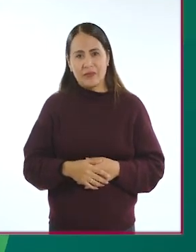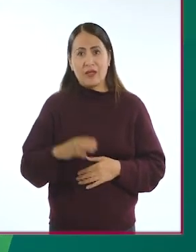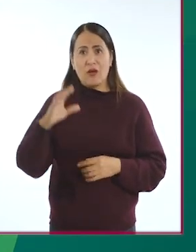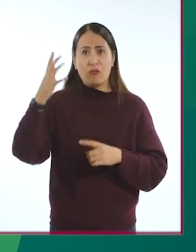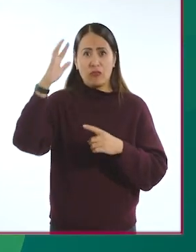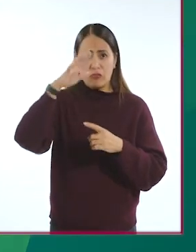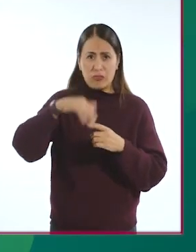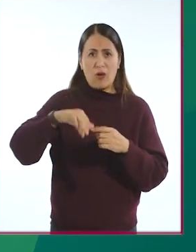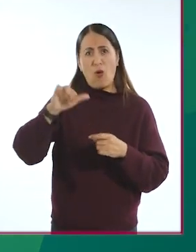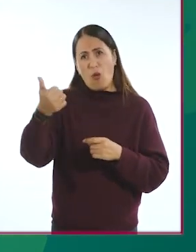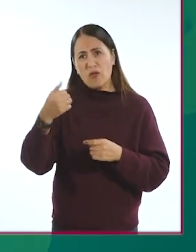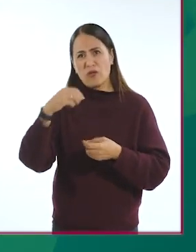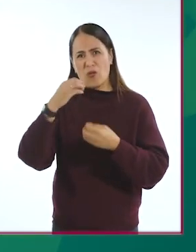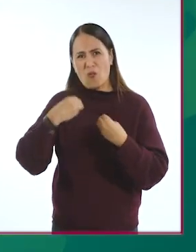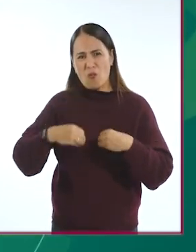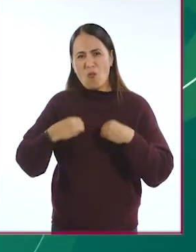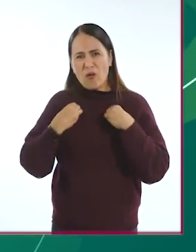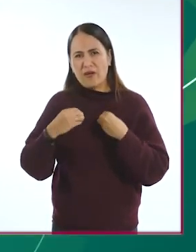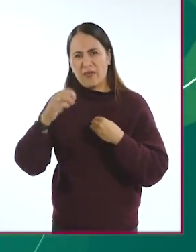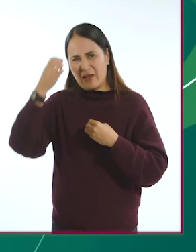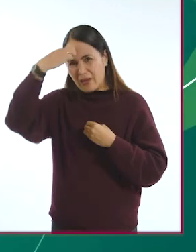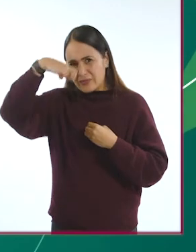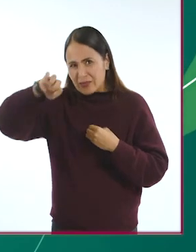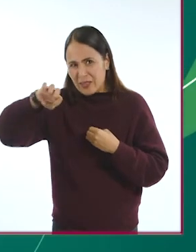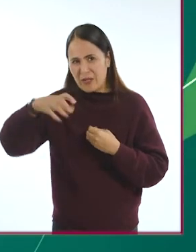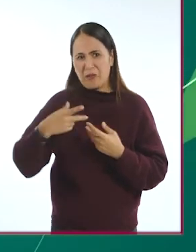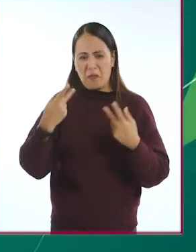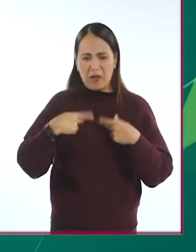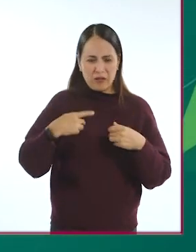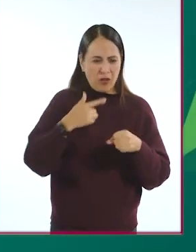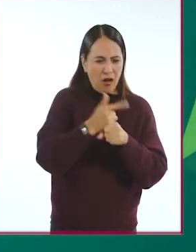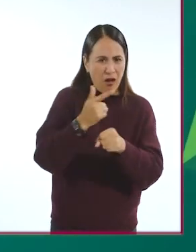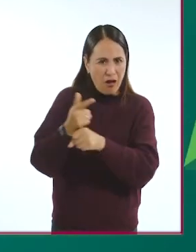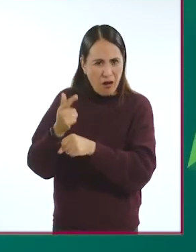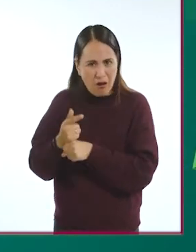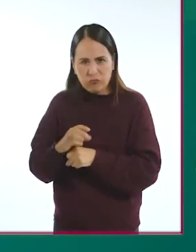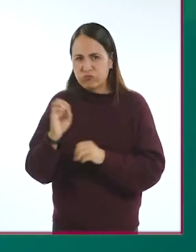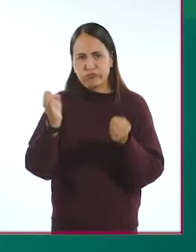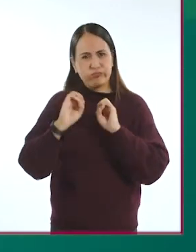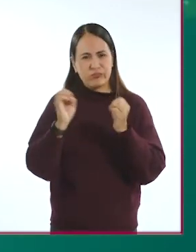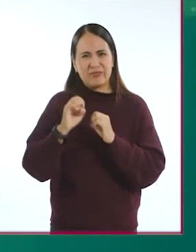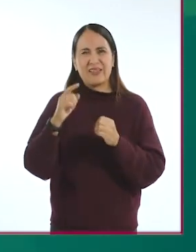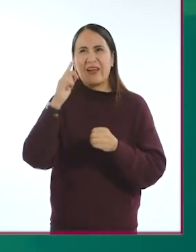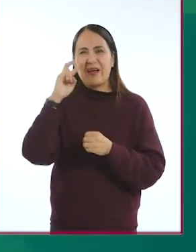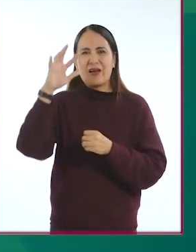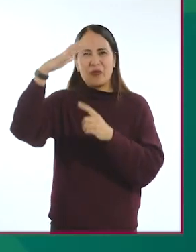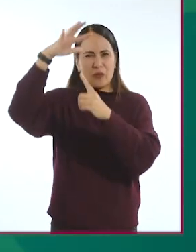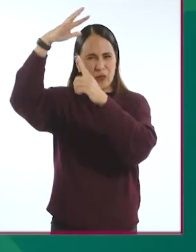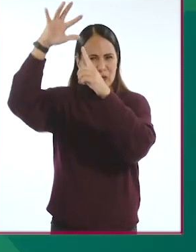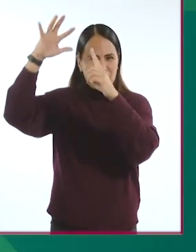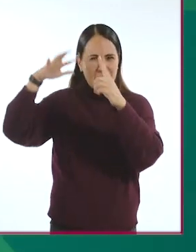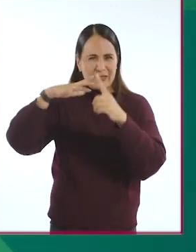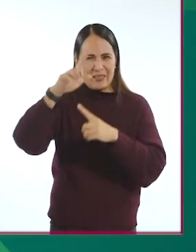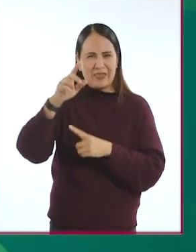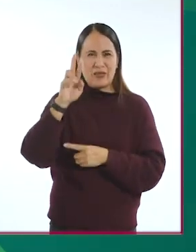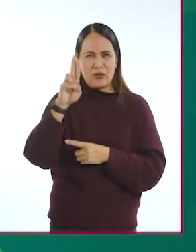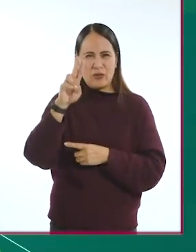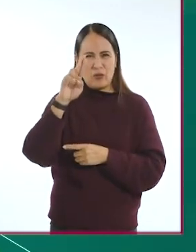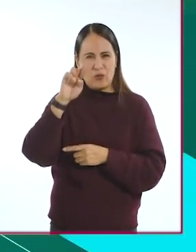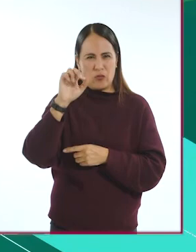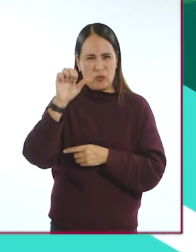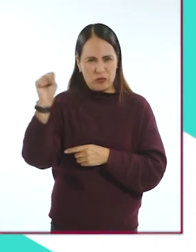¿Detectar ovnis? ¡Claro que no! ¿Localizar agentes? ¡Tampoco! La respuesta correcta es rastrear satélites